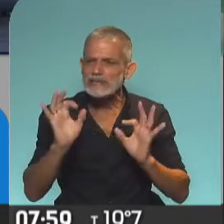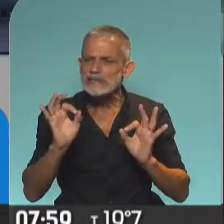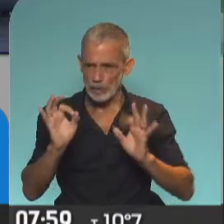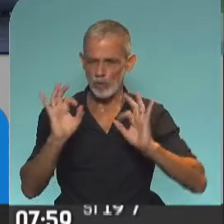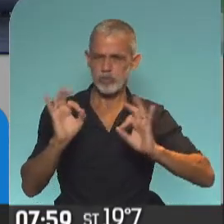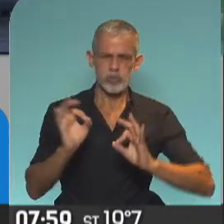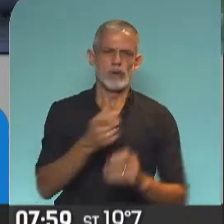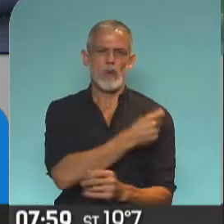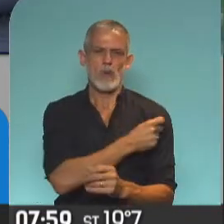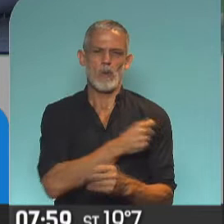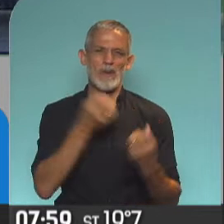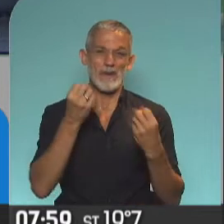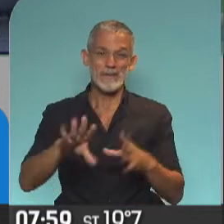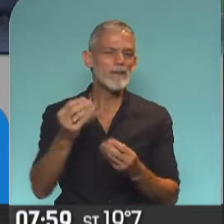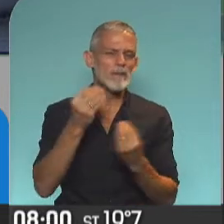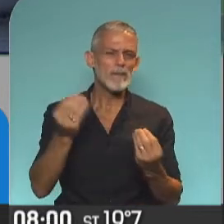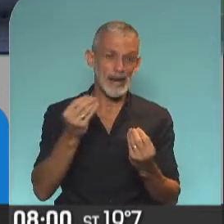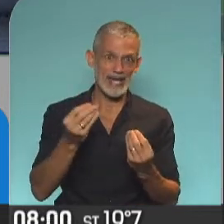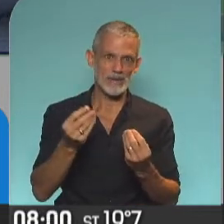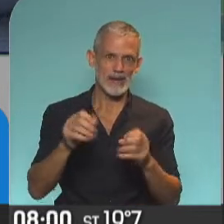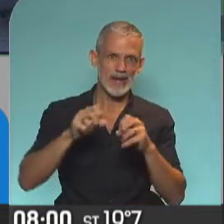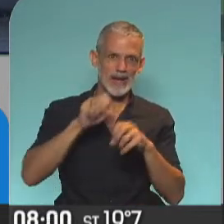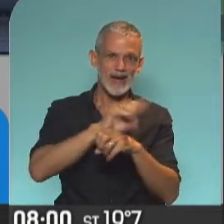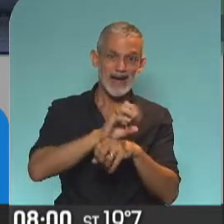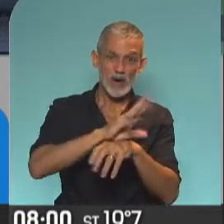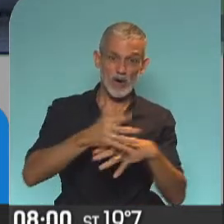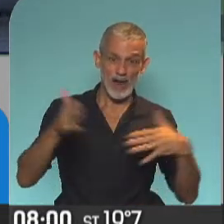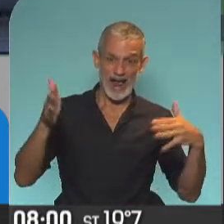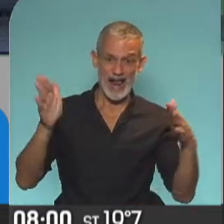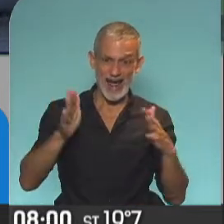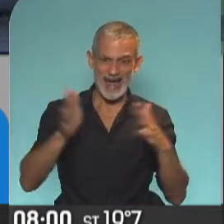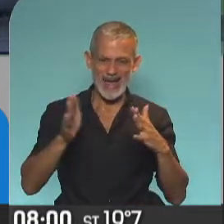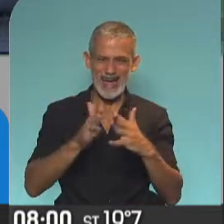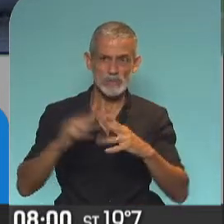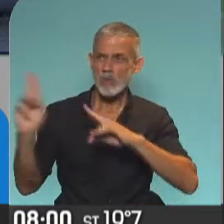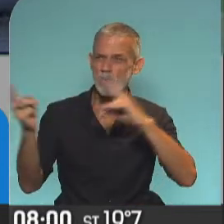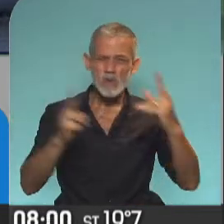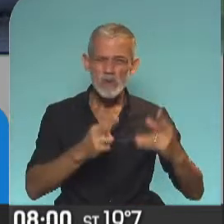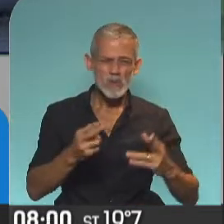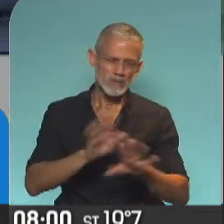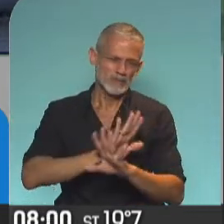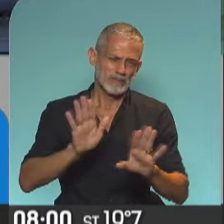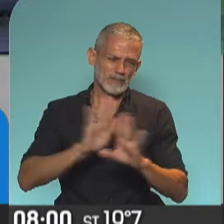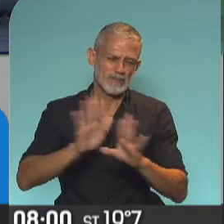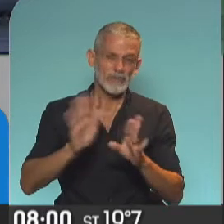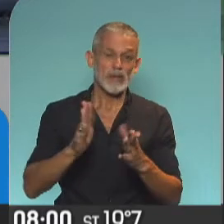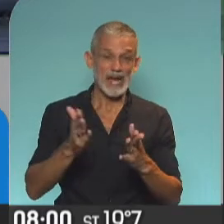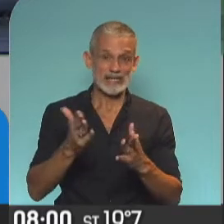la vacunación justamente para evitar que la pandemia continuara haciendo los estragos que vemos en los diarios. Con lo cual